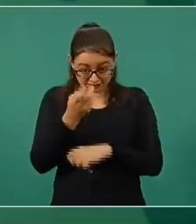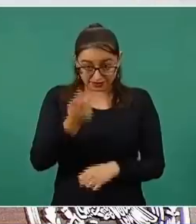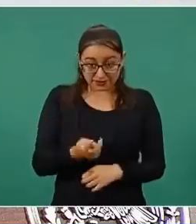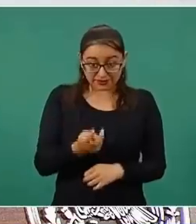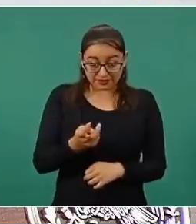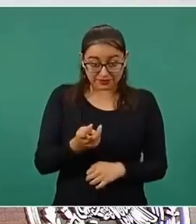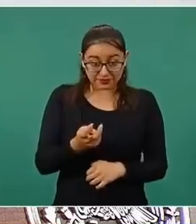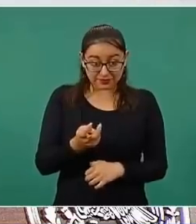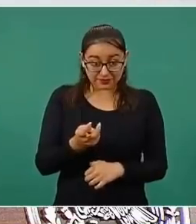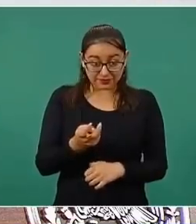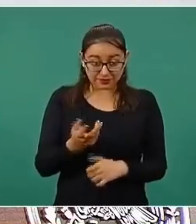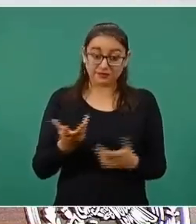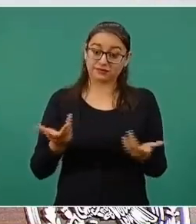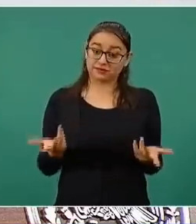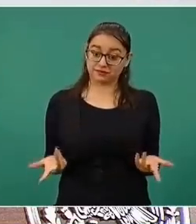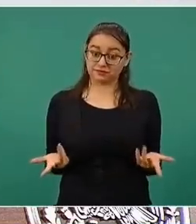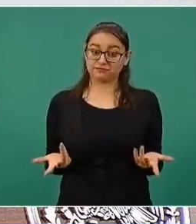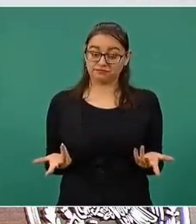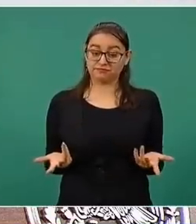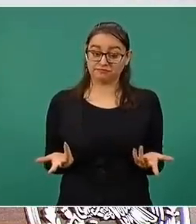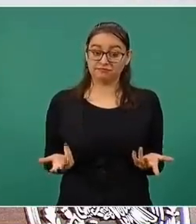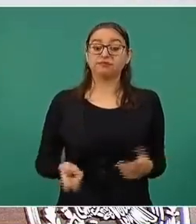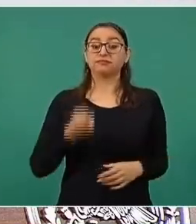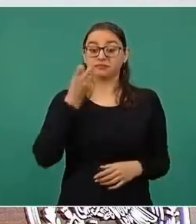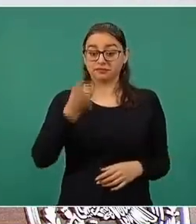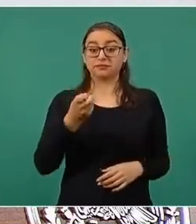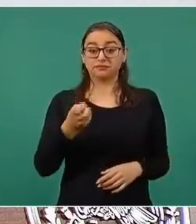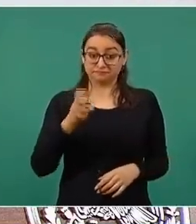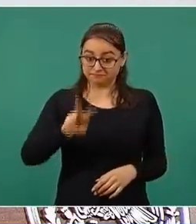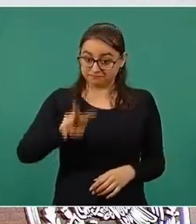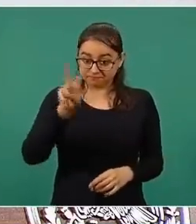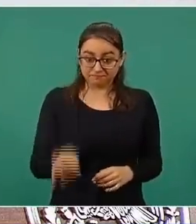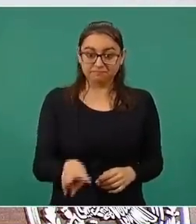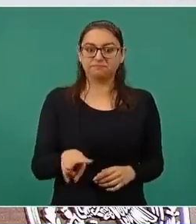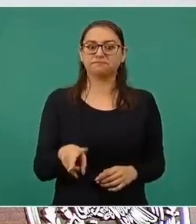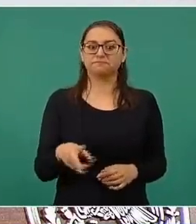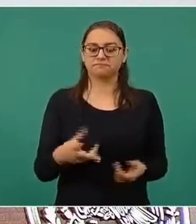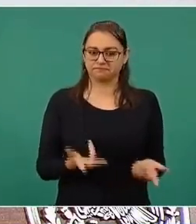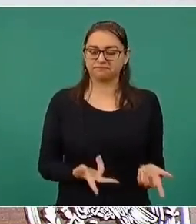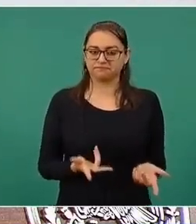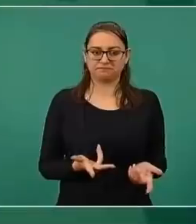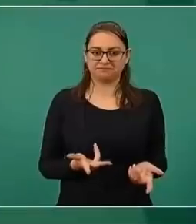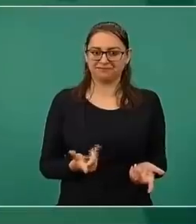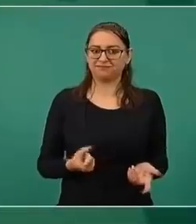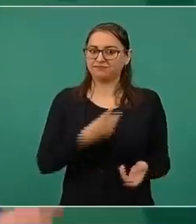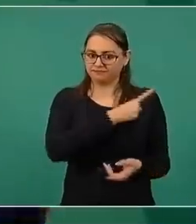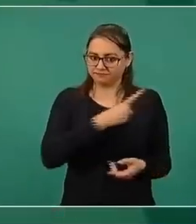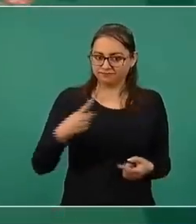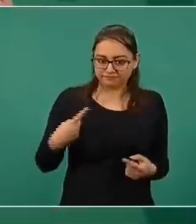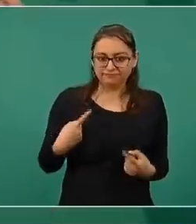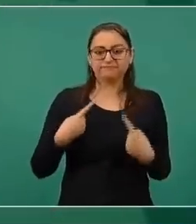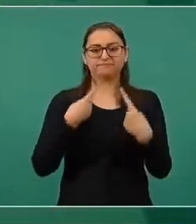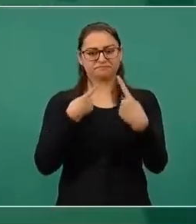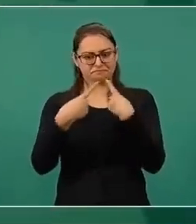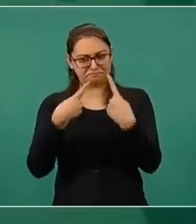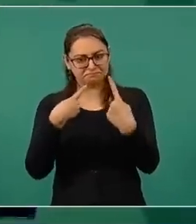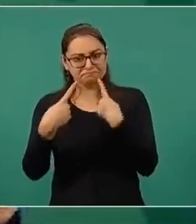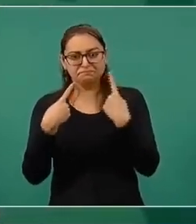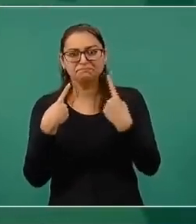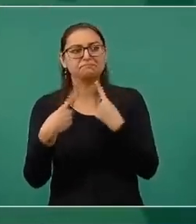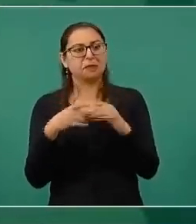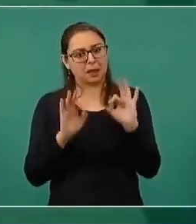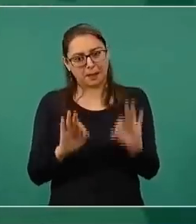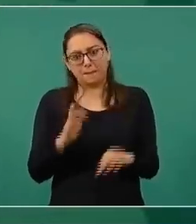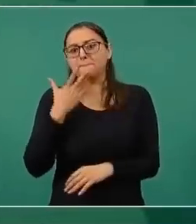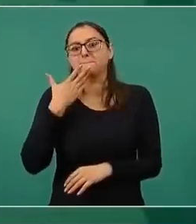Entonces, es algo muy bueno el que se dialogue. Hay